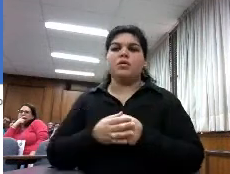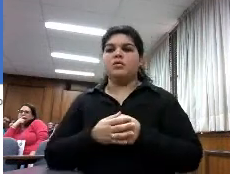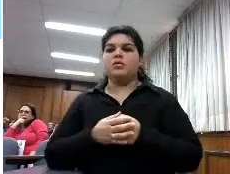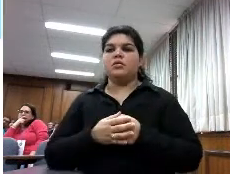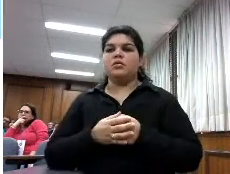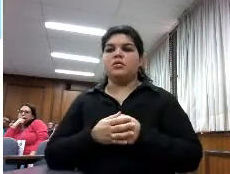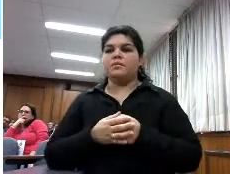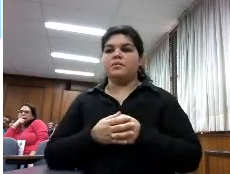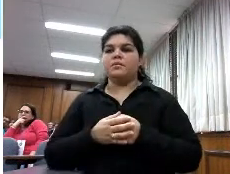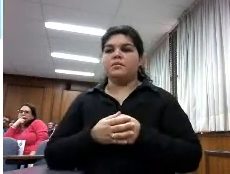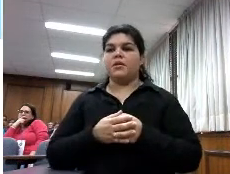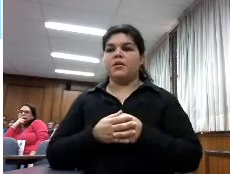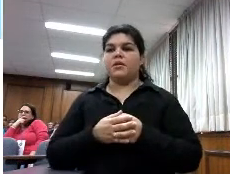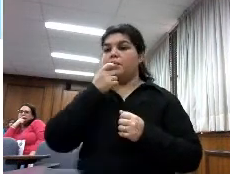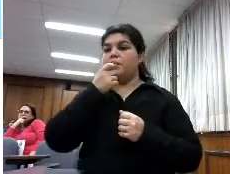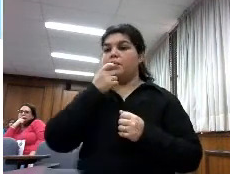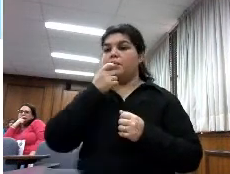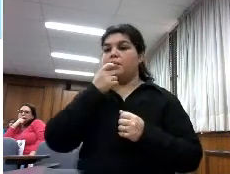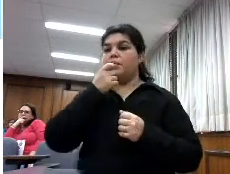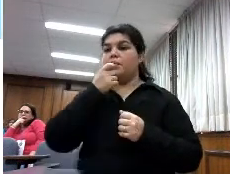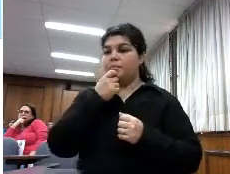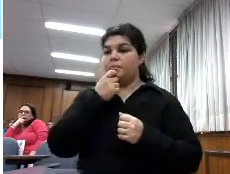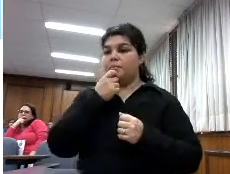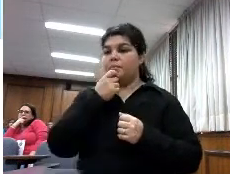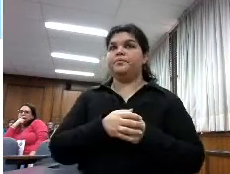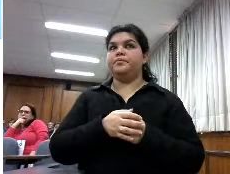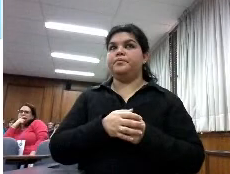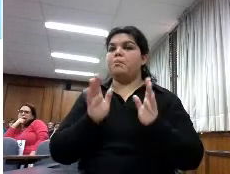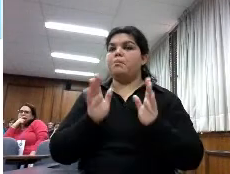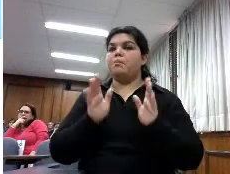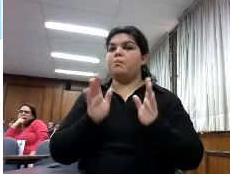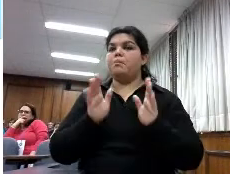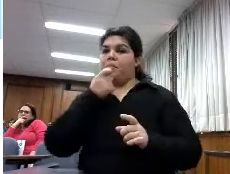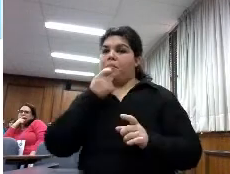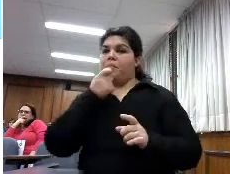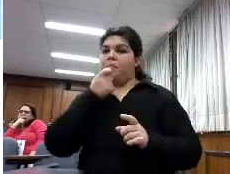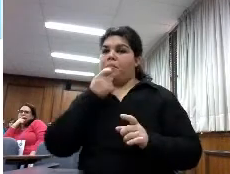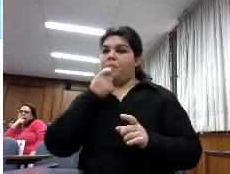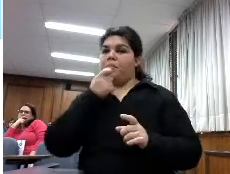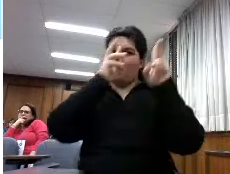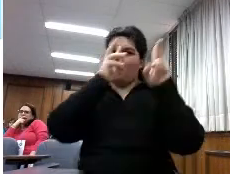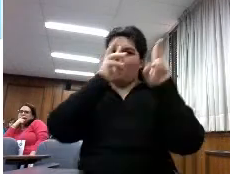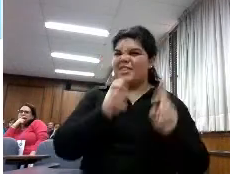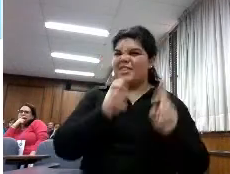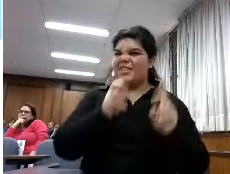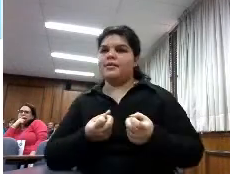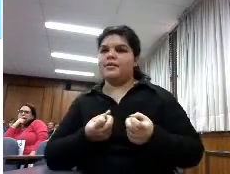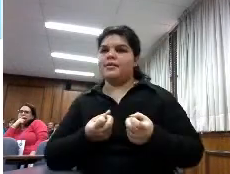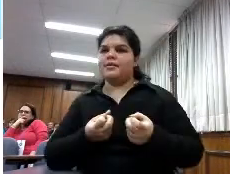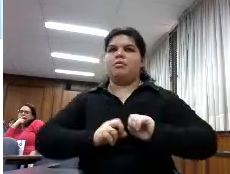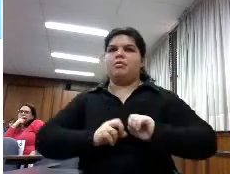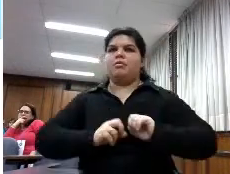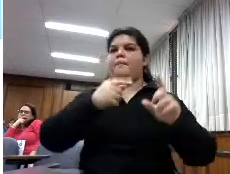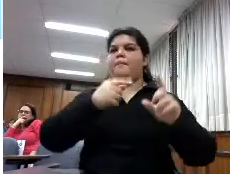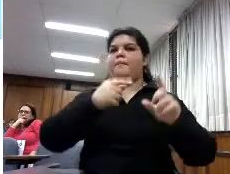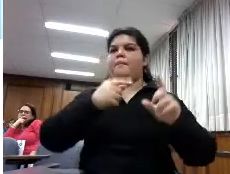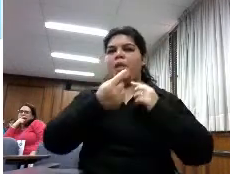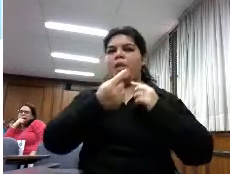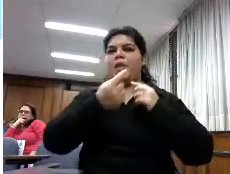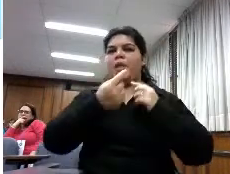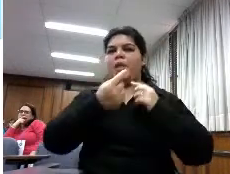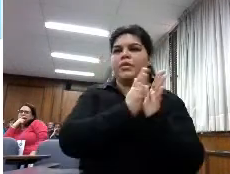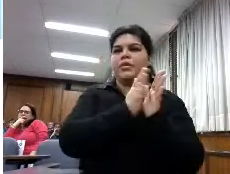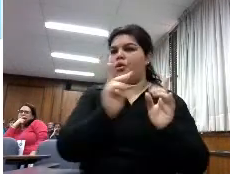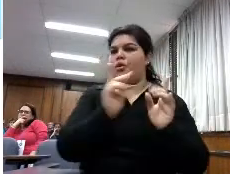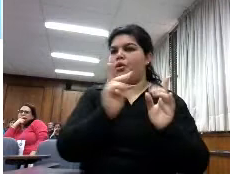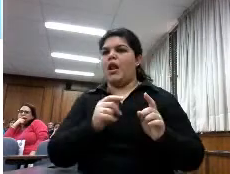diferentes documentos a la vez como cuando se hace un estudio una investigación que a lo mejor estás consultando no un libro sino cinco libros